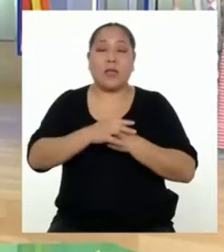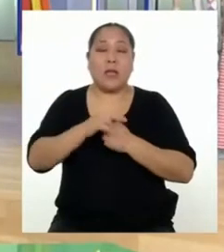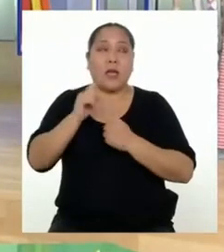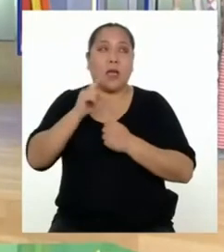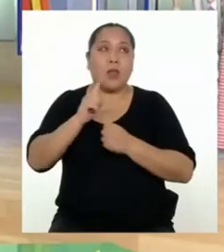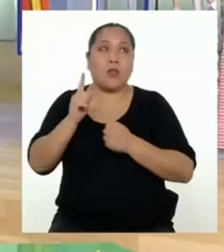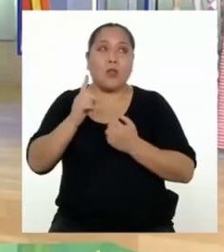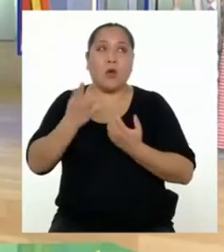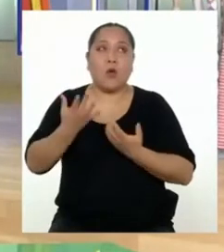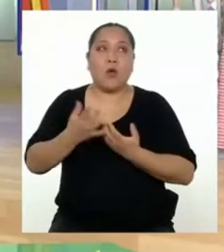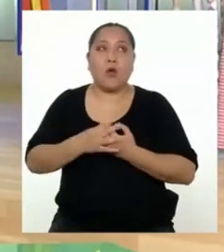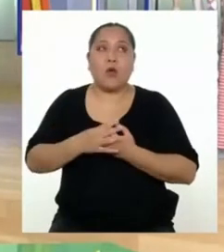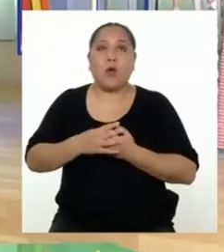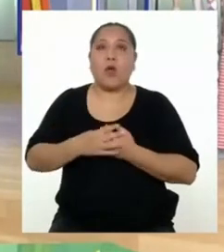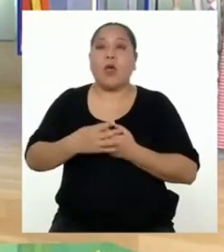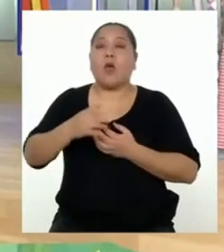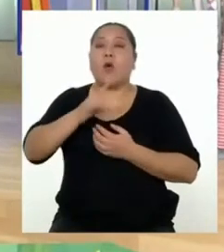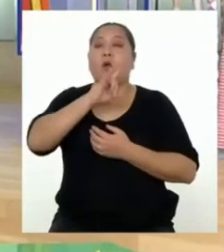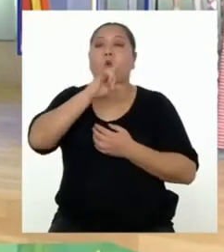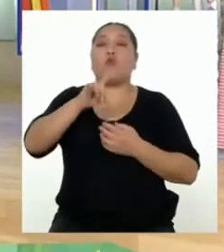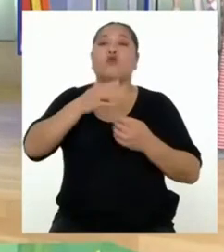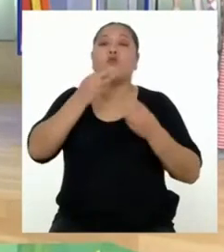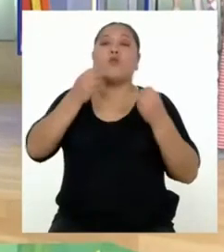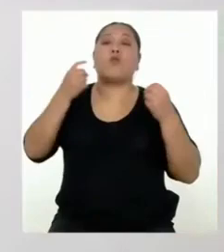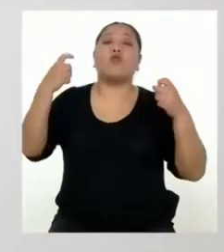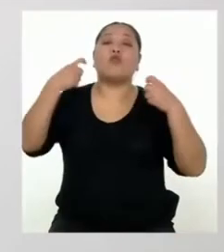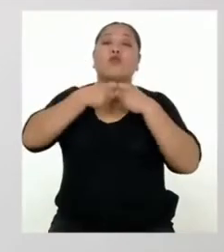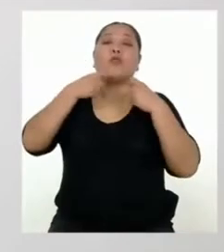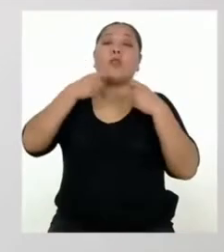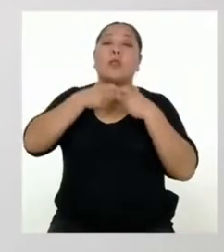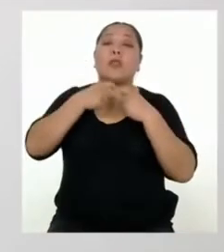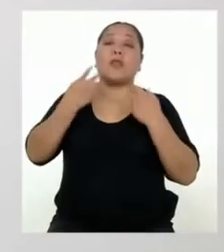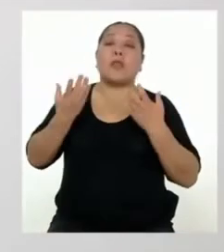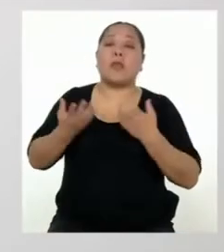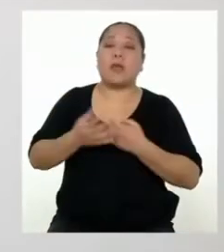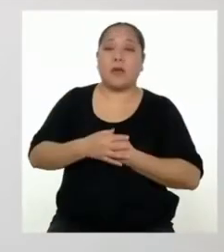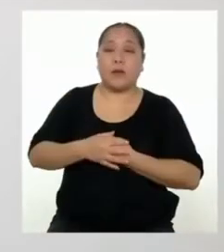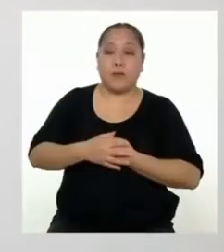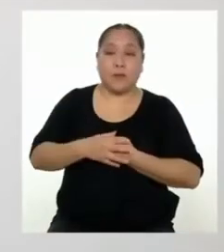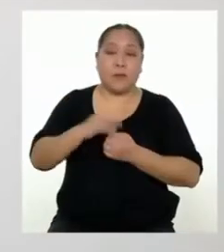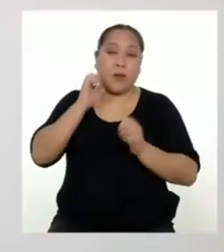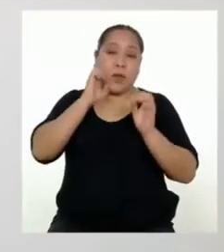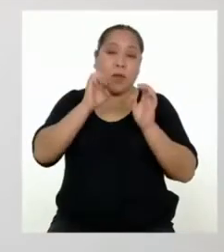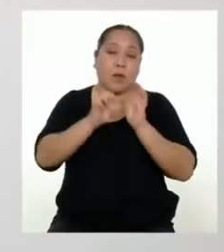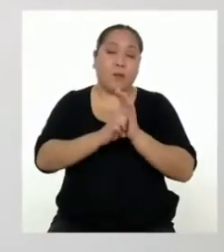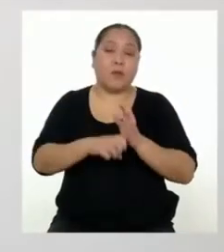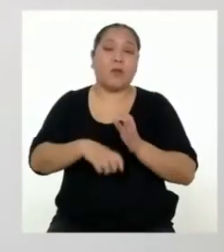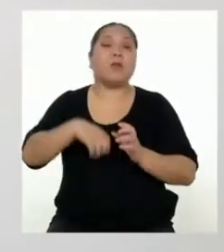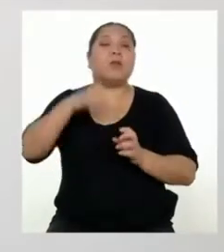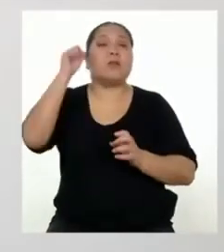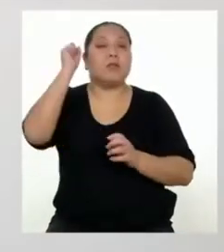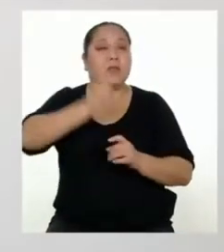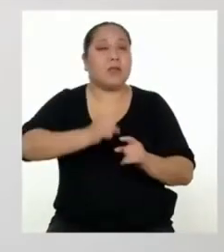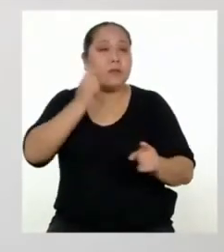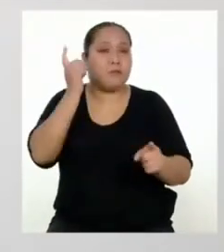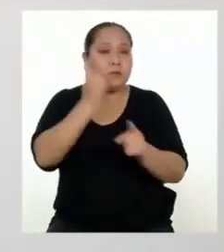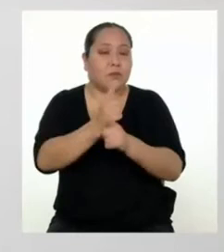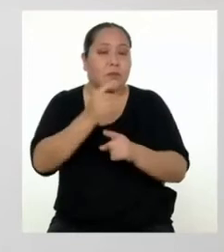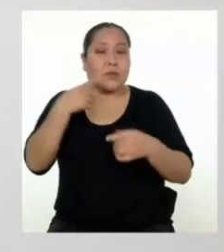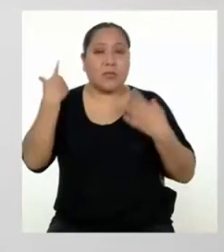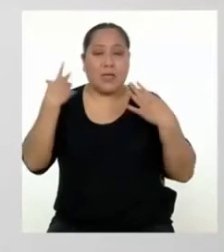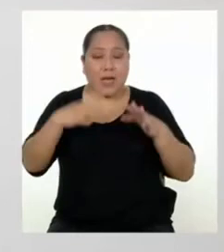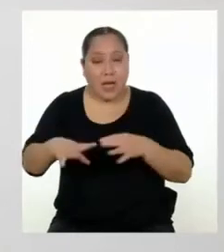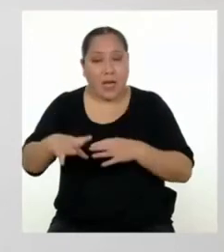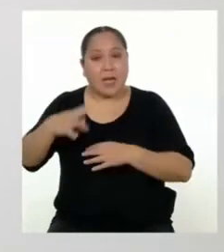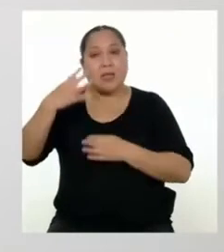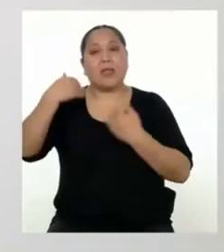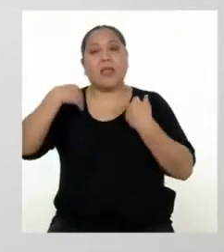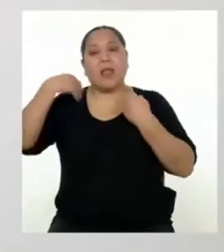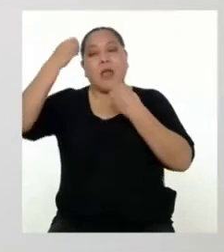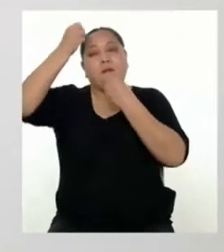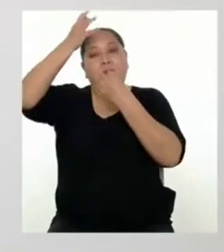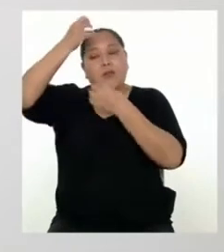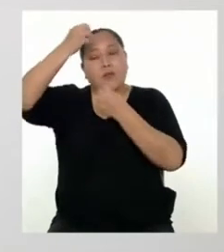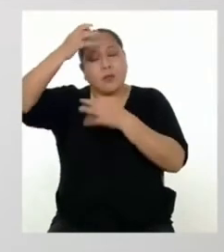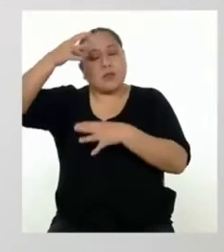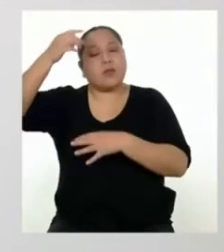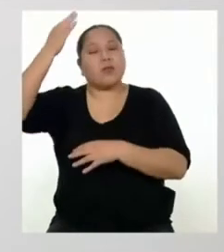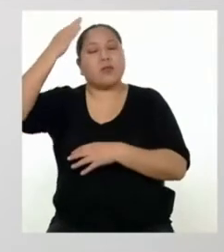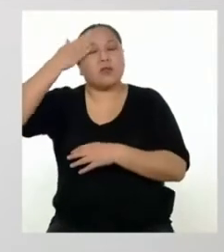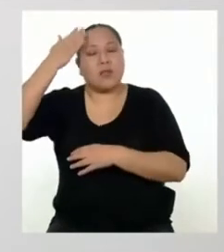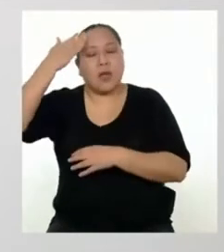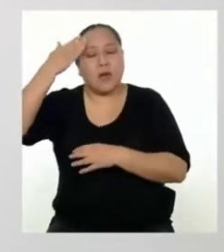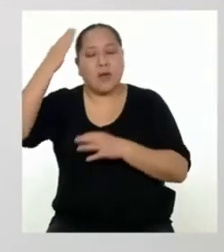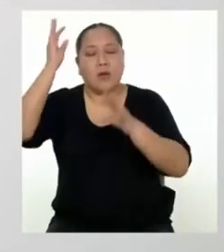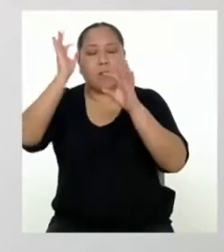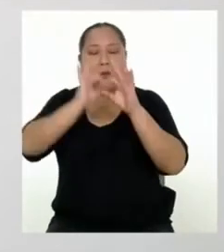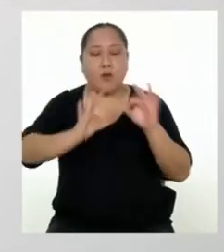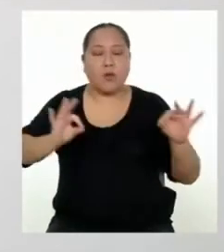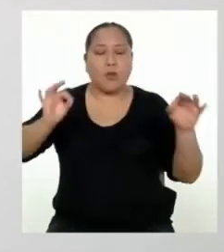hábitos inadecuados en el consumo de la energía, ¿no? Correcto, porque a pesar de tener información y ser conscientes de la